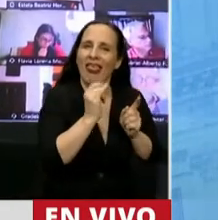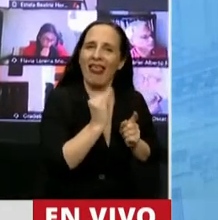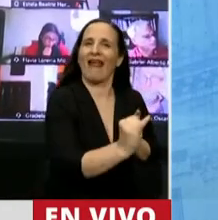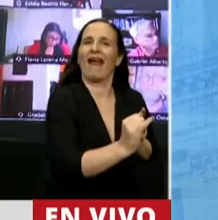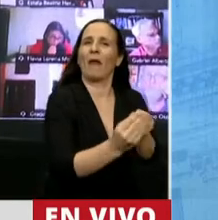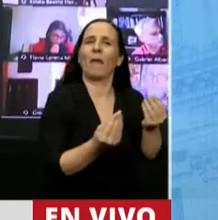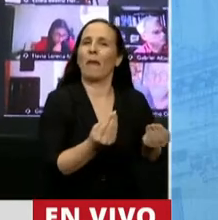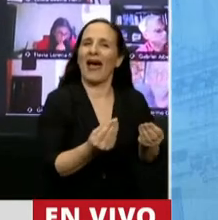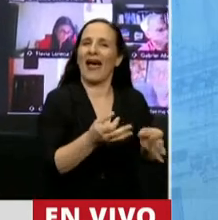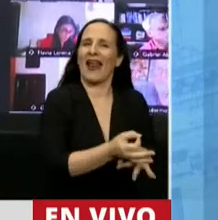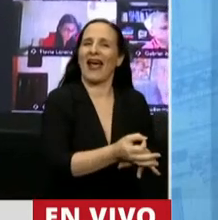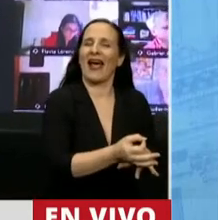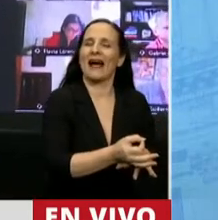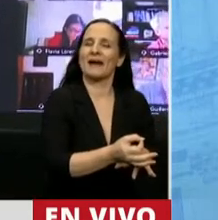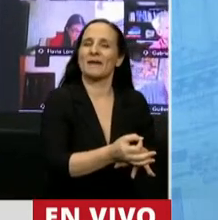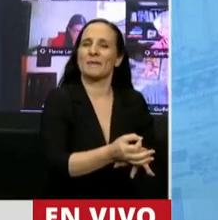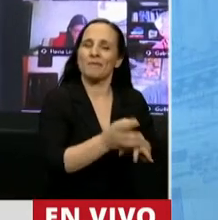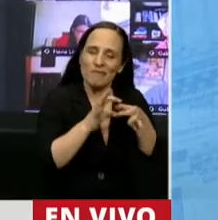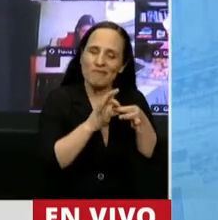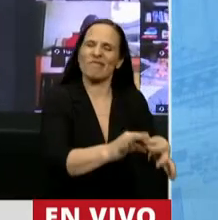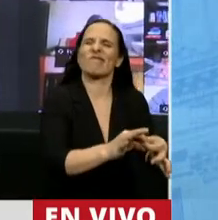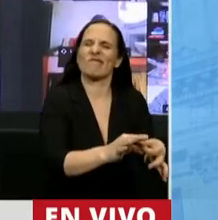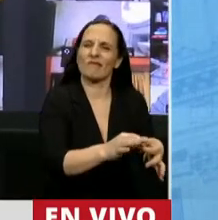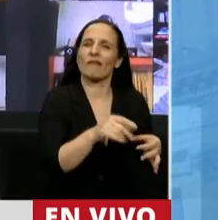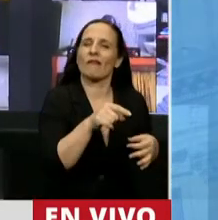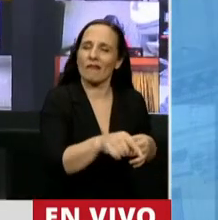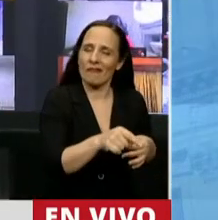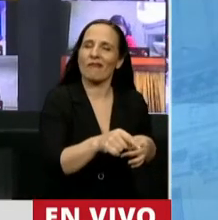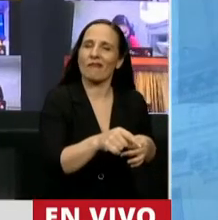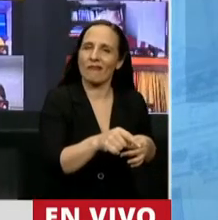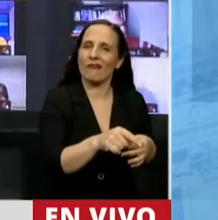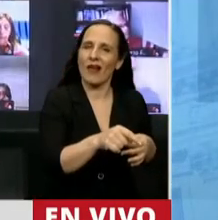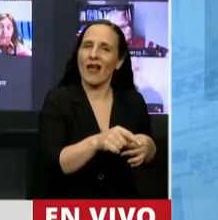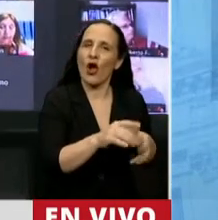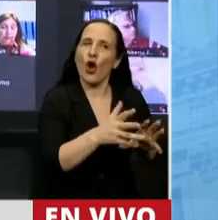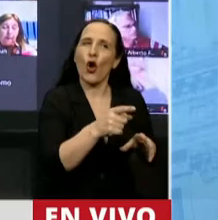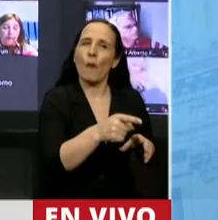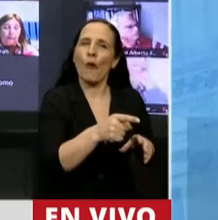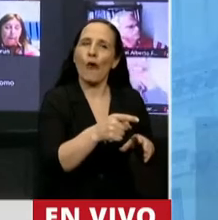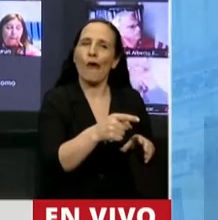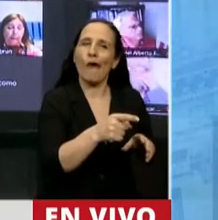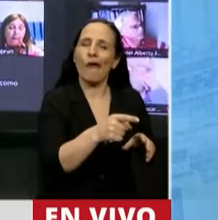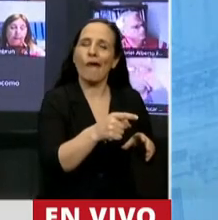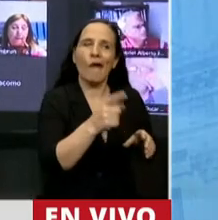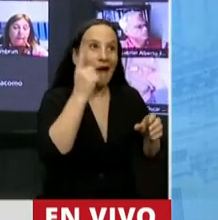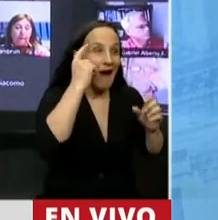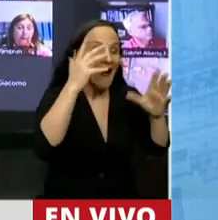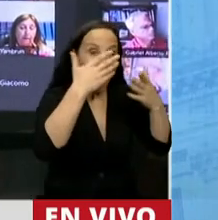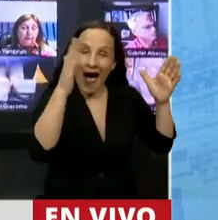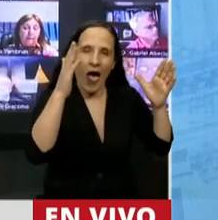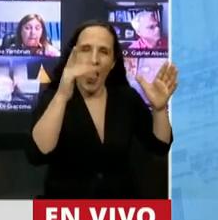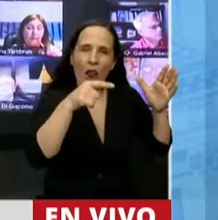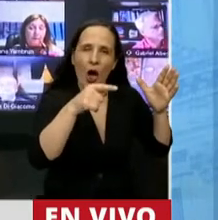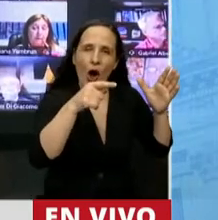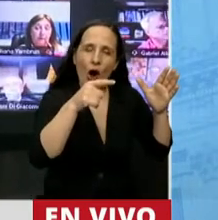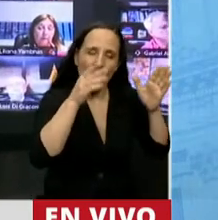precisamente llegar, desembocar en esa visión sesgada. Es precisamente